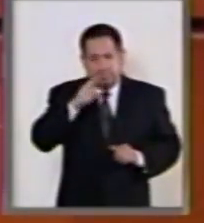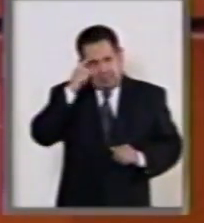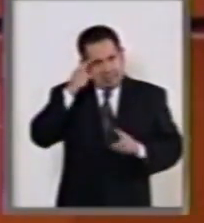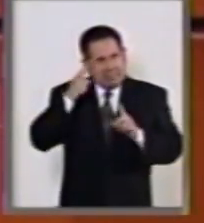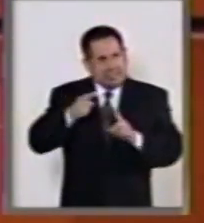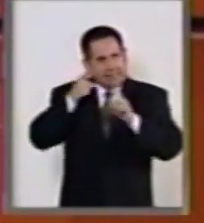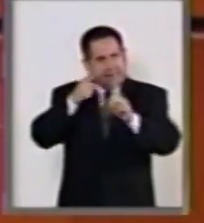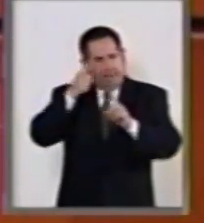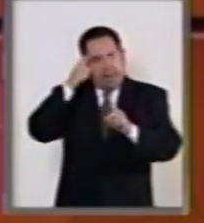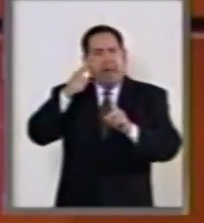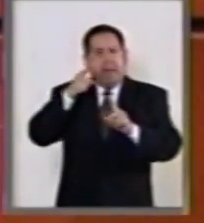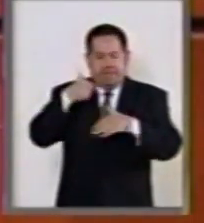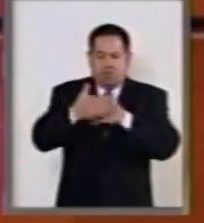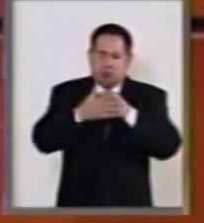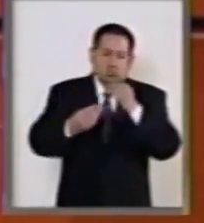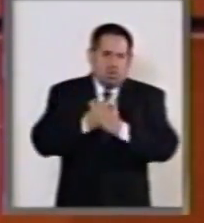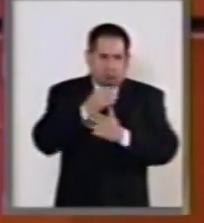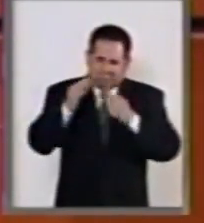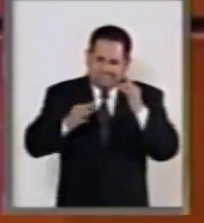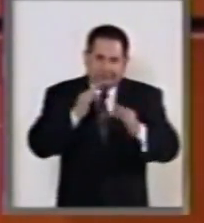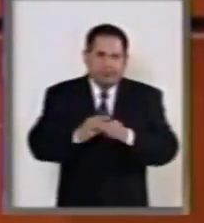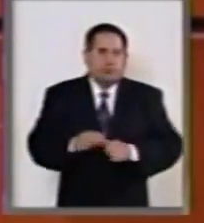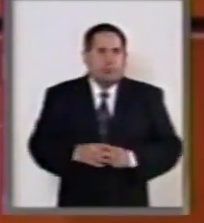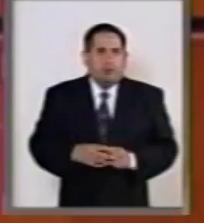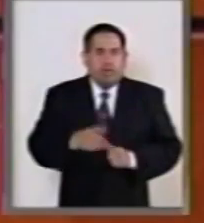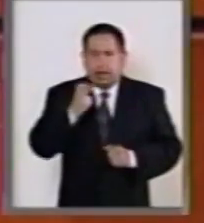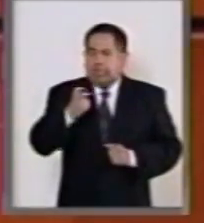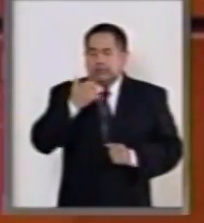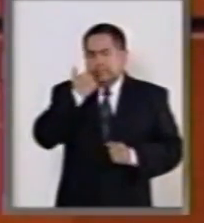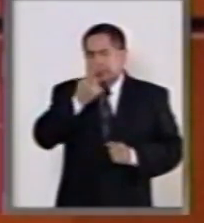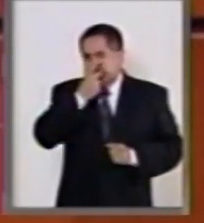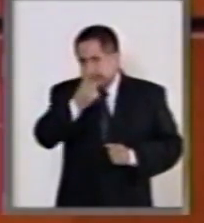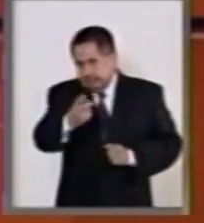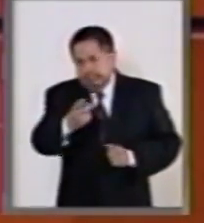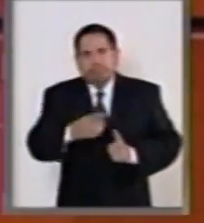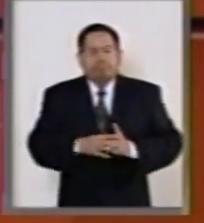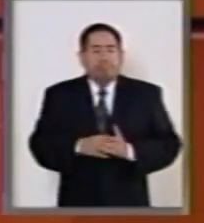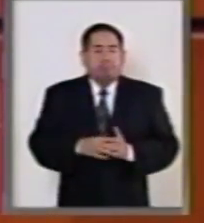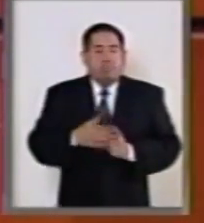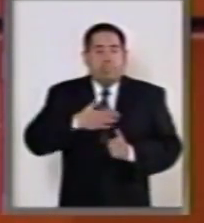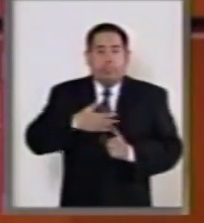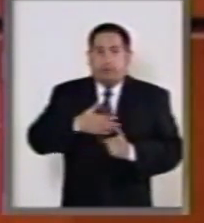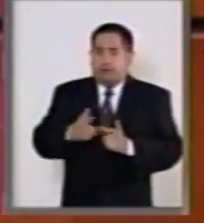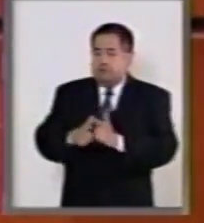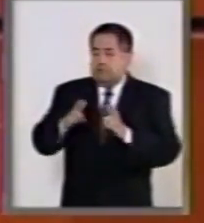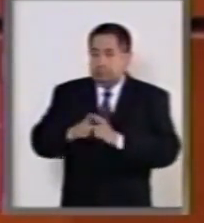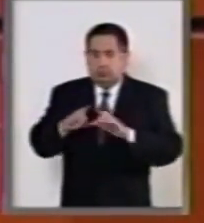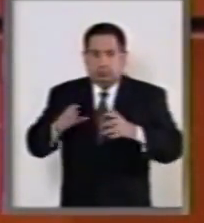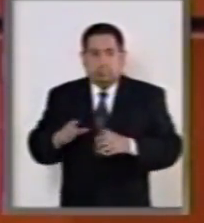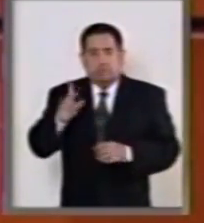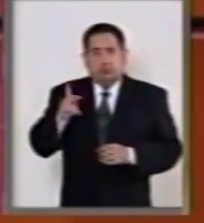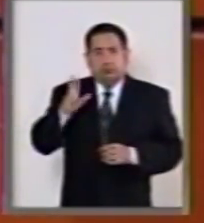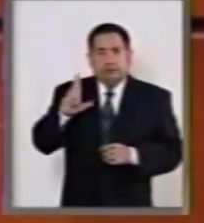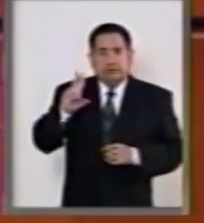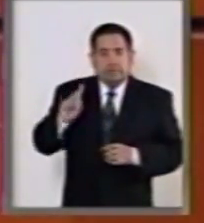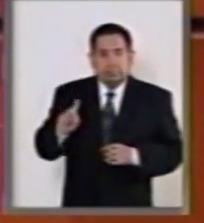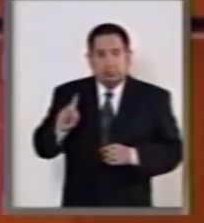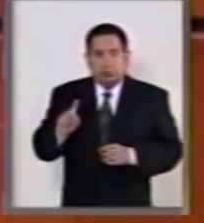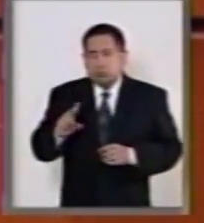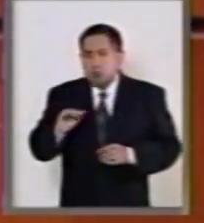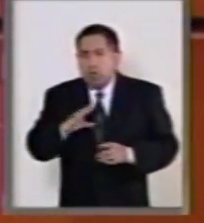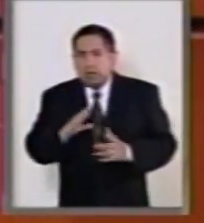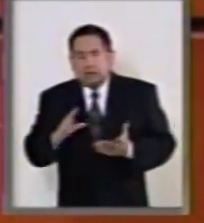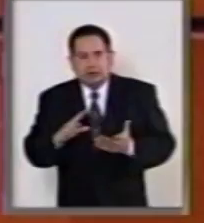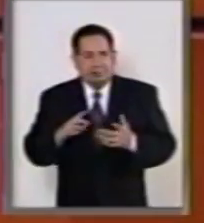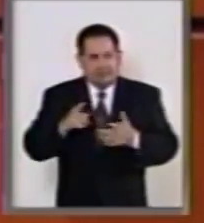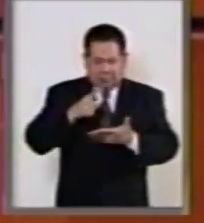atentos a la revisión. Con esto quiero decir que en el grupo parlamentario del PRD no es que